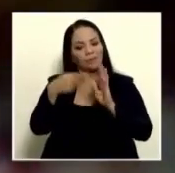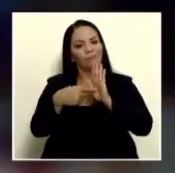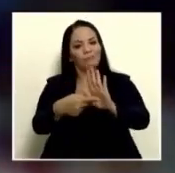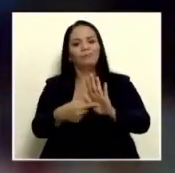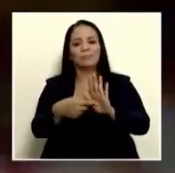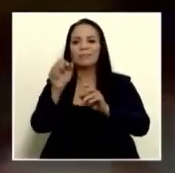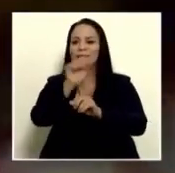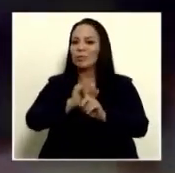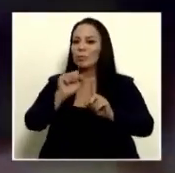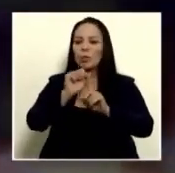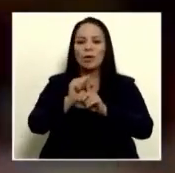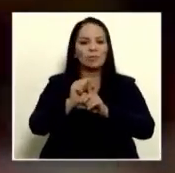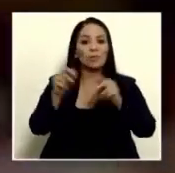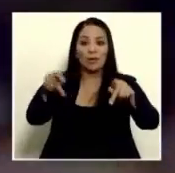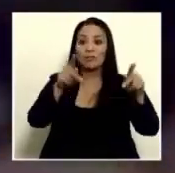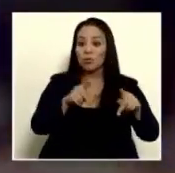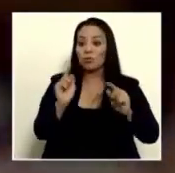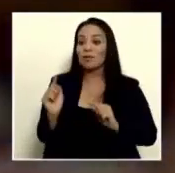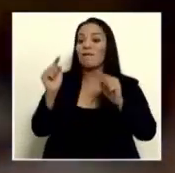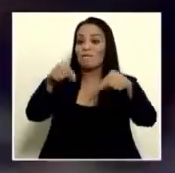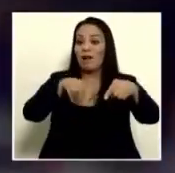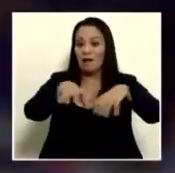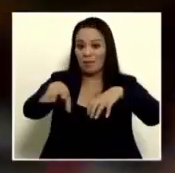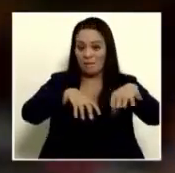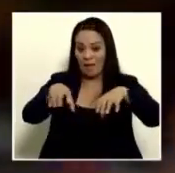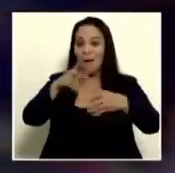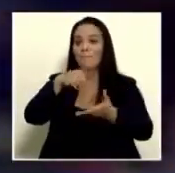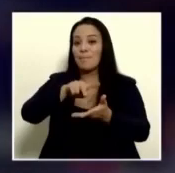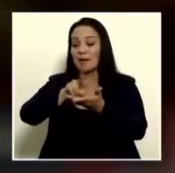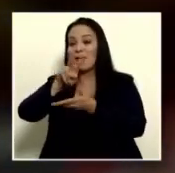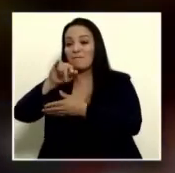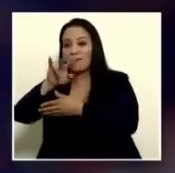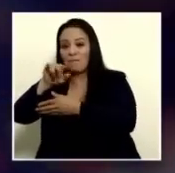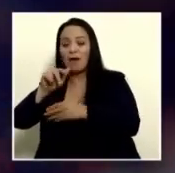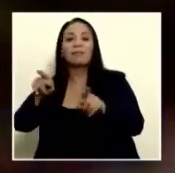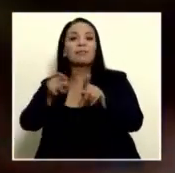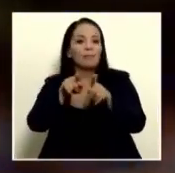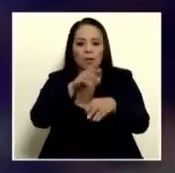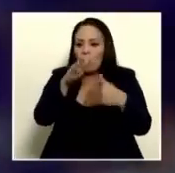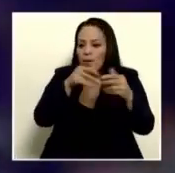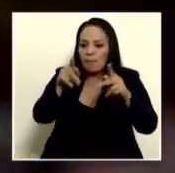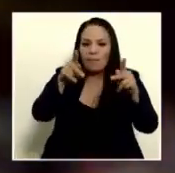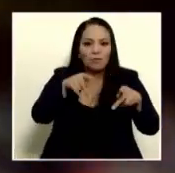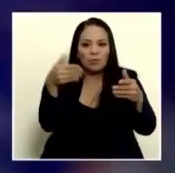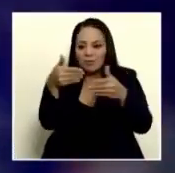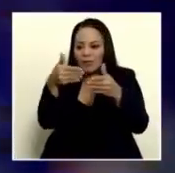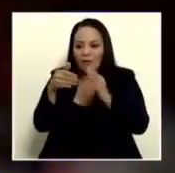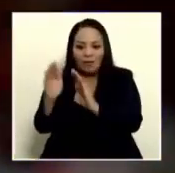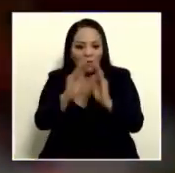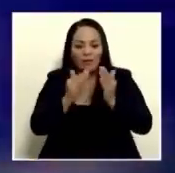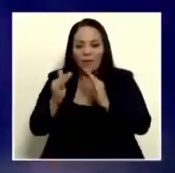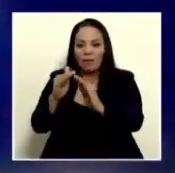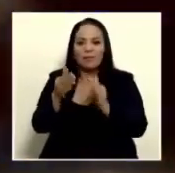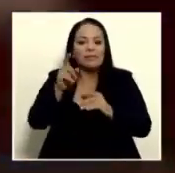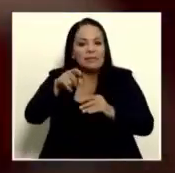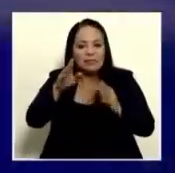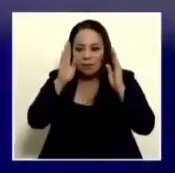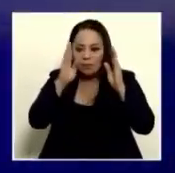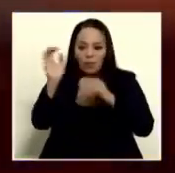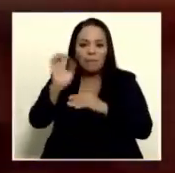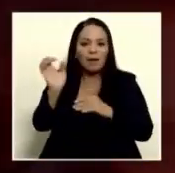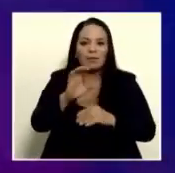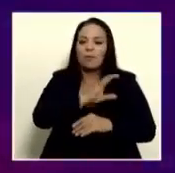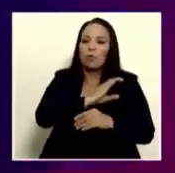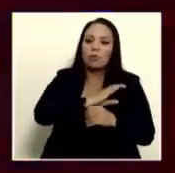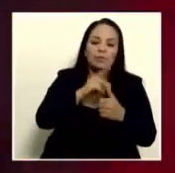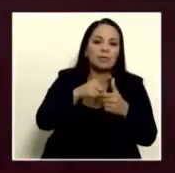se ven expuestas las personas, no solamente que asisten al evento, sino cualquier ciudadano que vive en la zona y que requiere la atención de los servicios de emergencia, sea